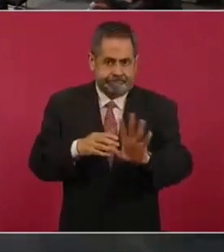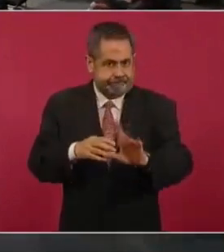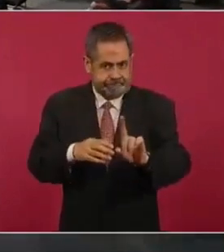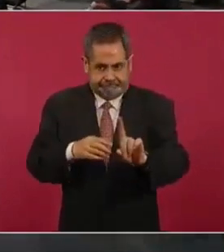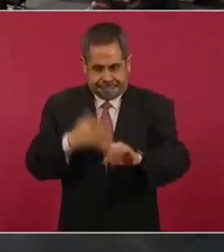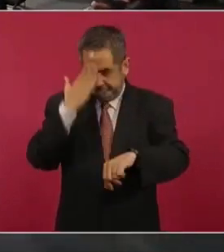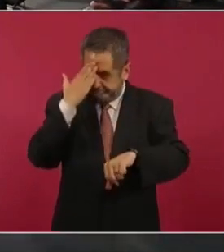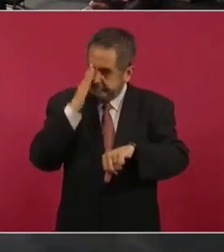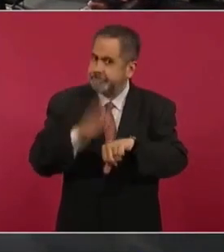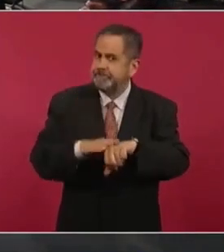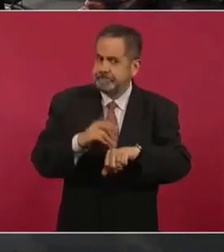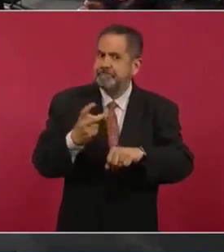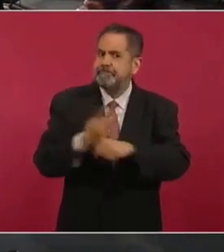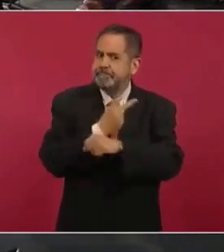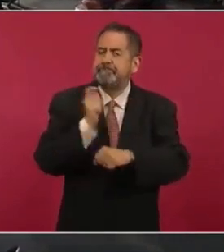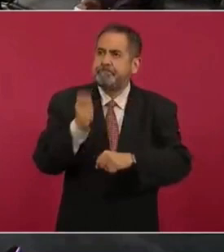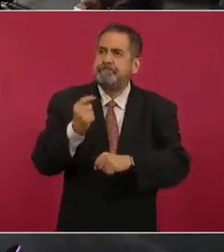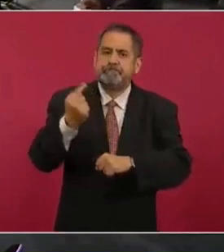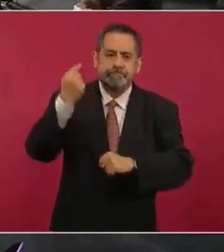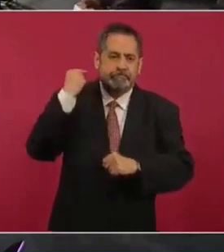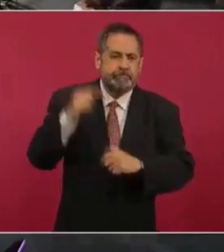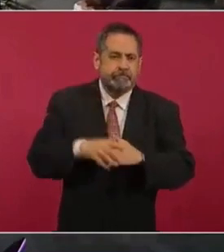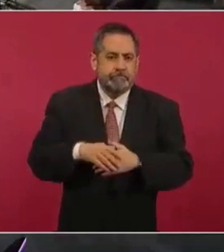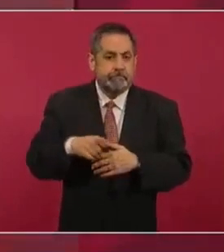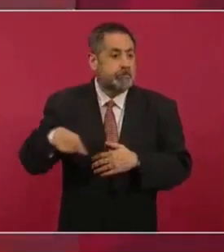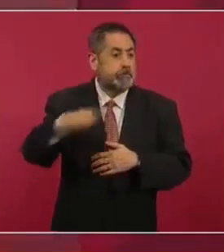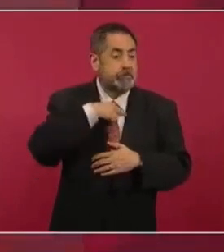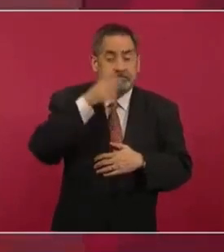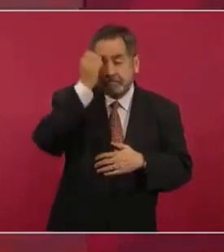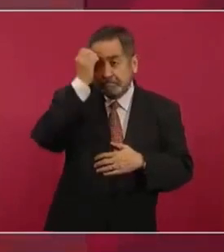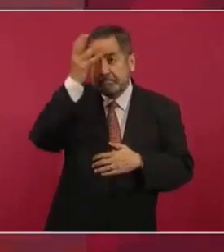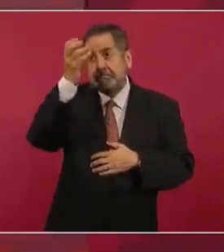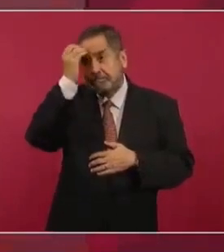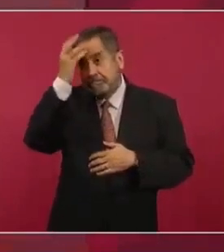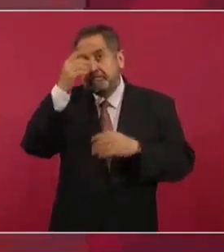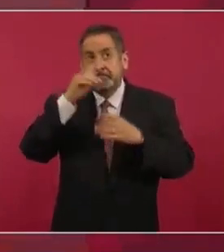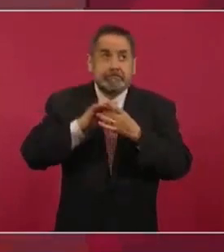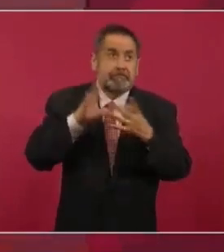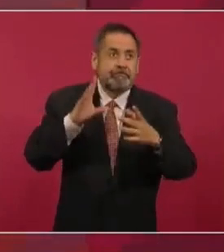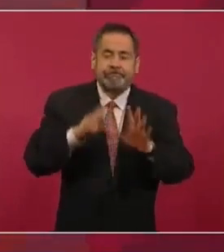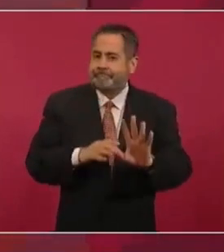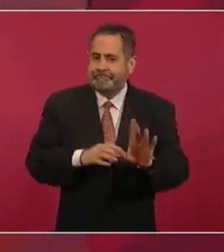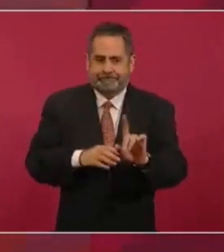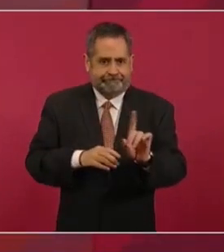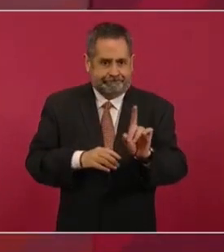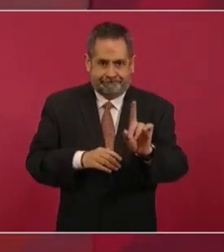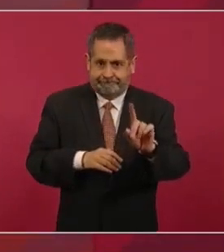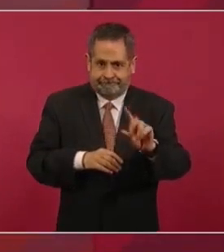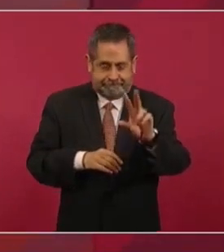No. ¿Quieren que nos dé amnesia?, no.